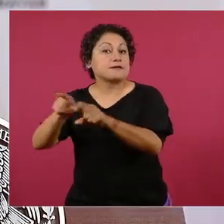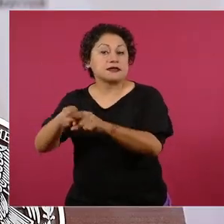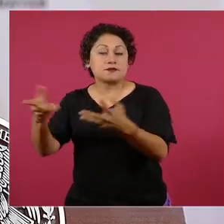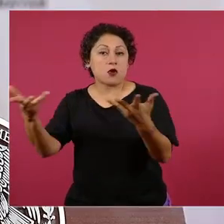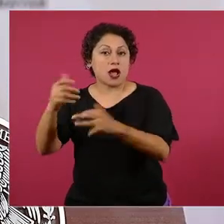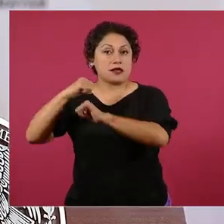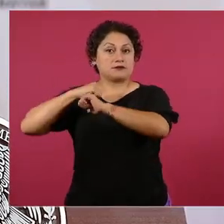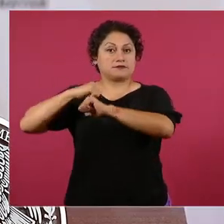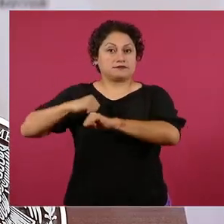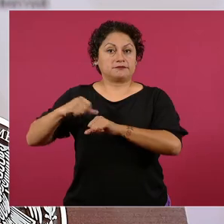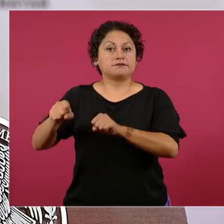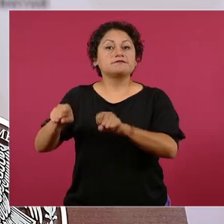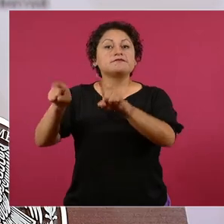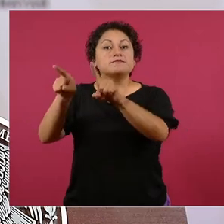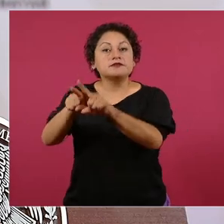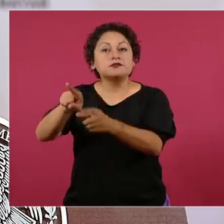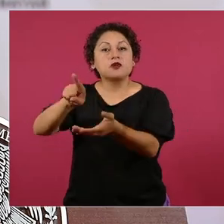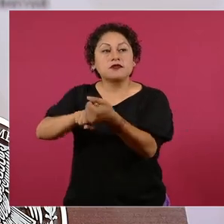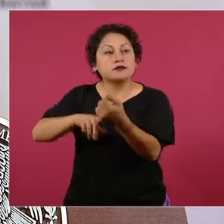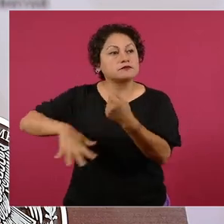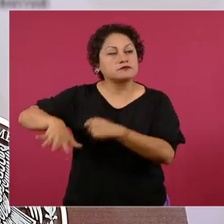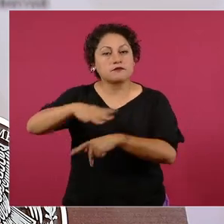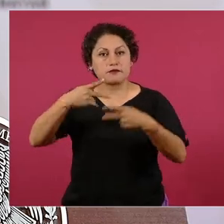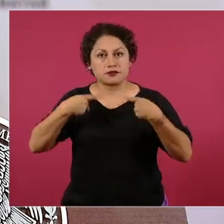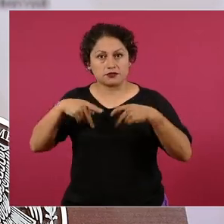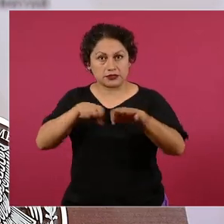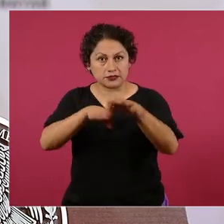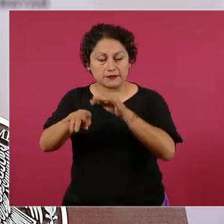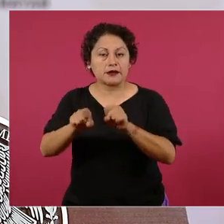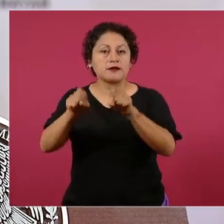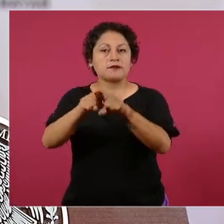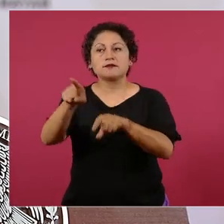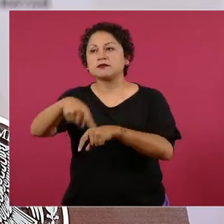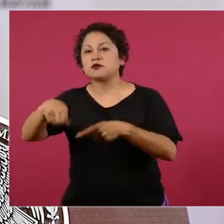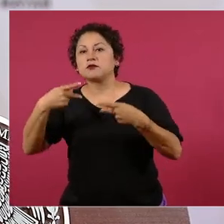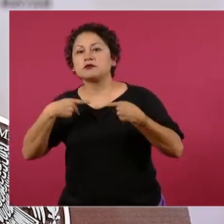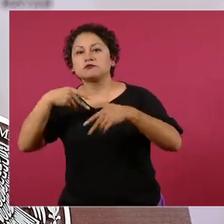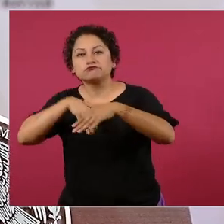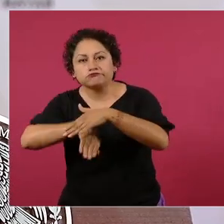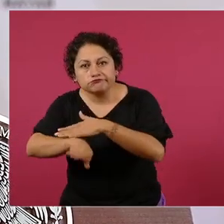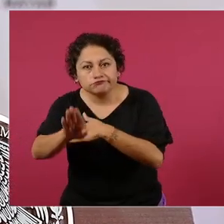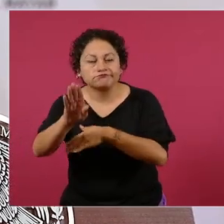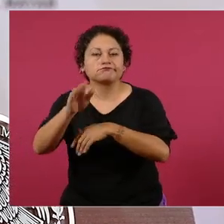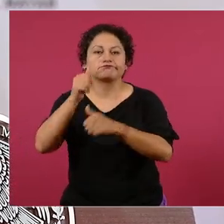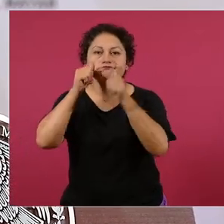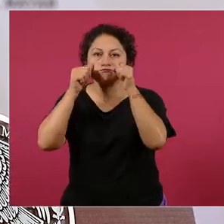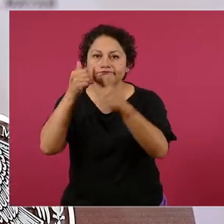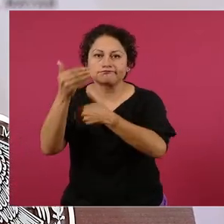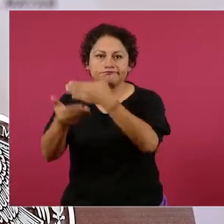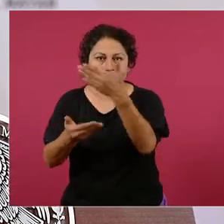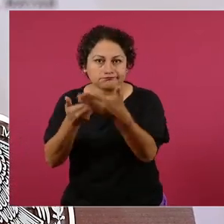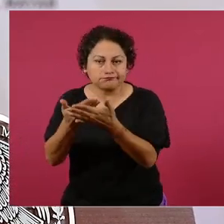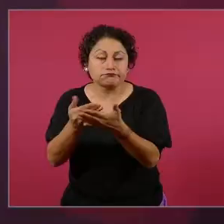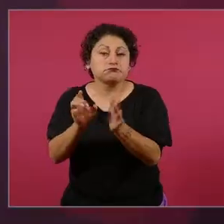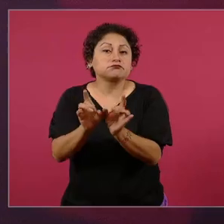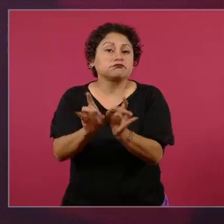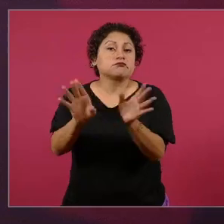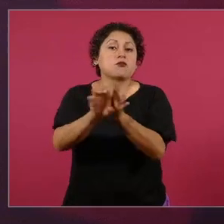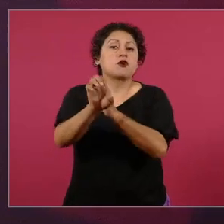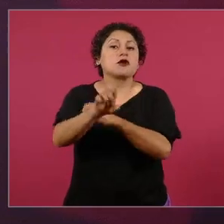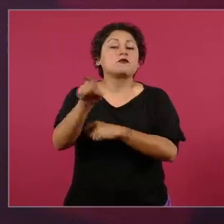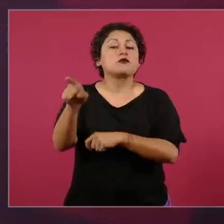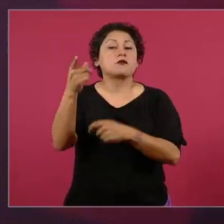pacientes hospitalizados. La alimentación de un paciente recién operado, de una mujer que acaba de dar a luz, es parte del